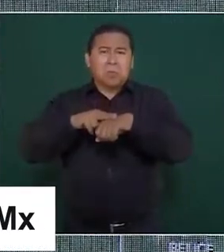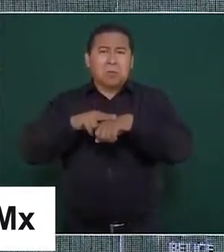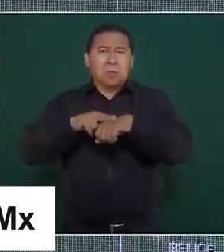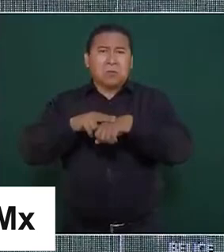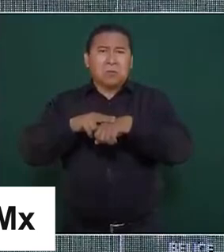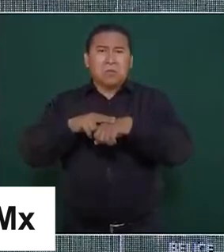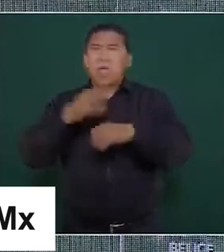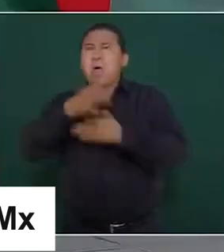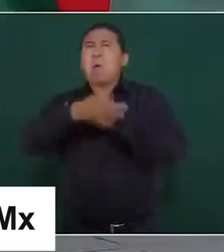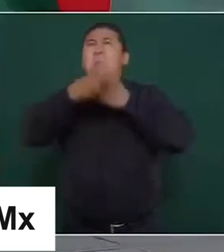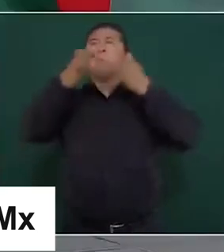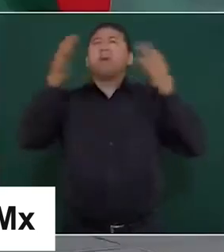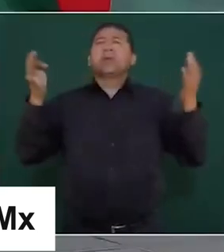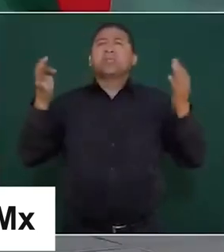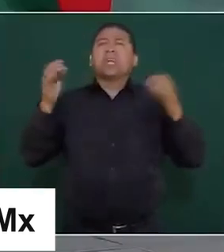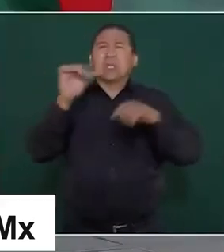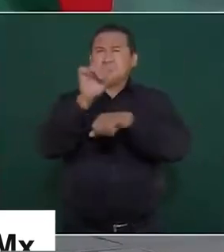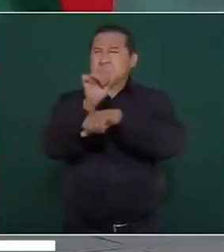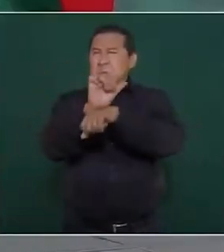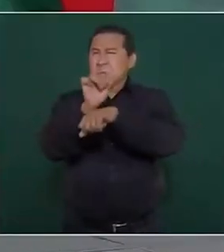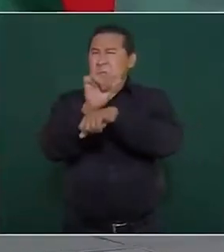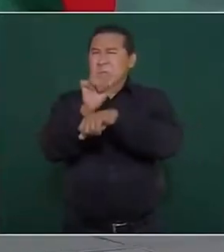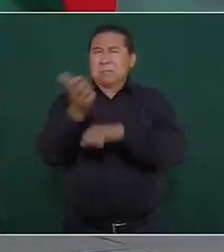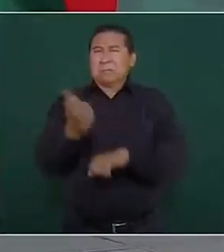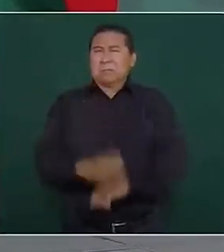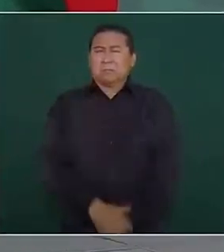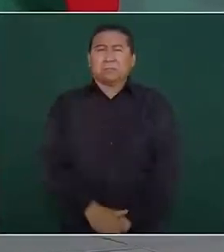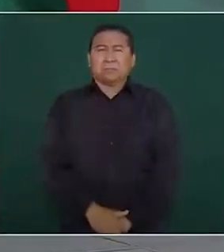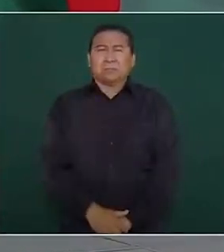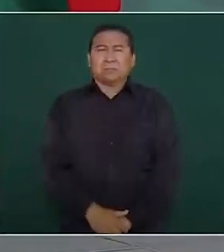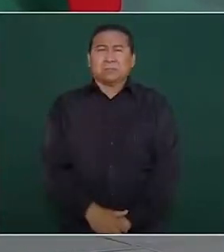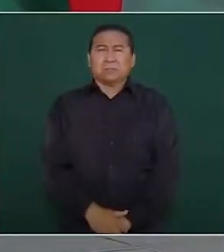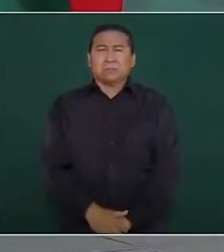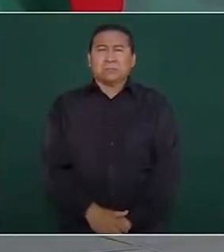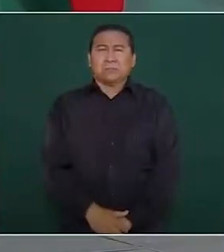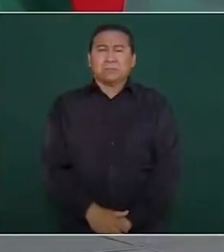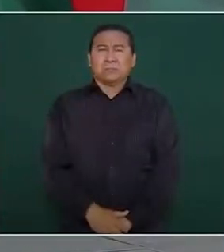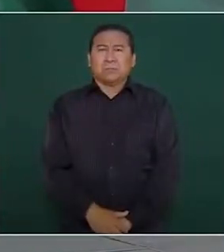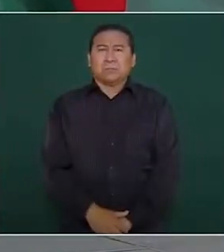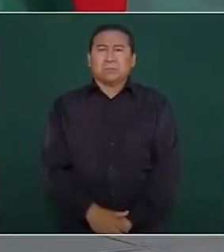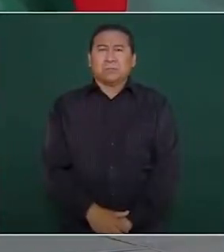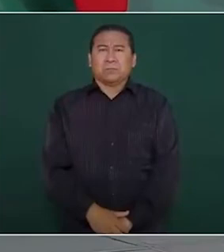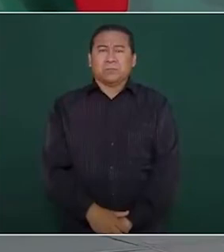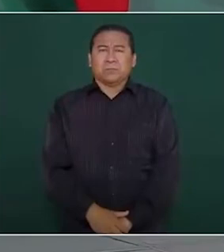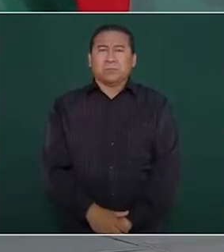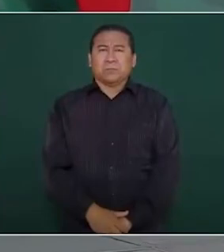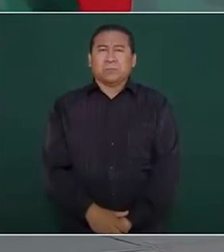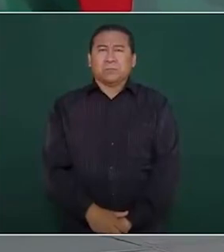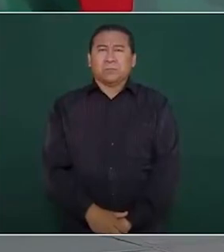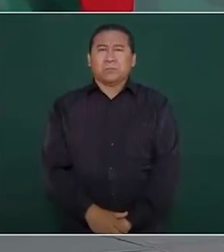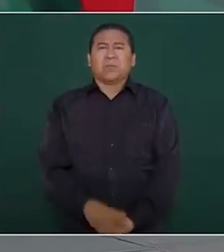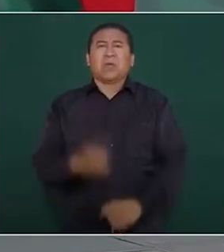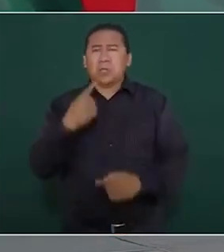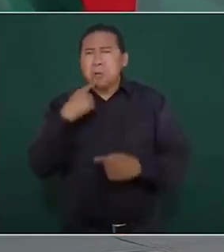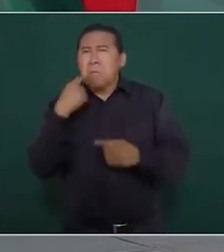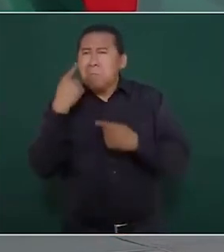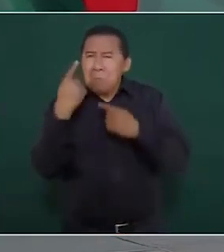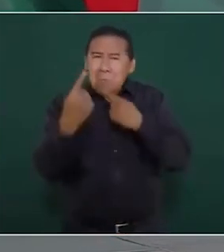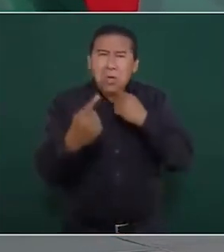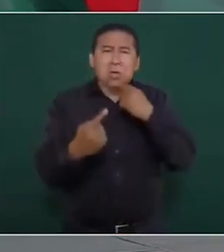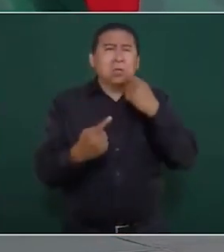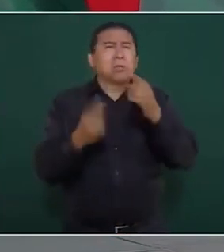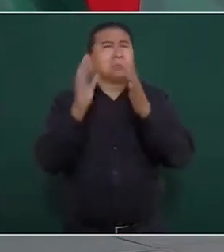mensajes que hacen los artistas, sino lo que expresan